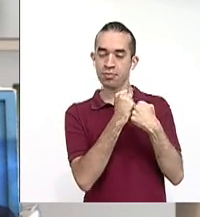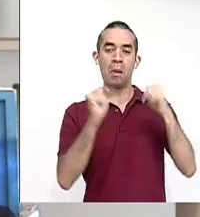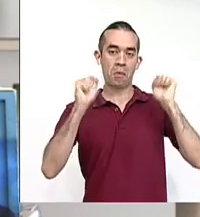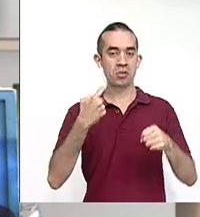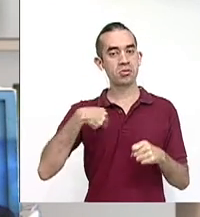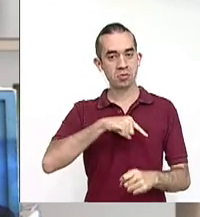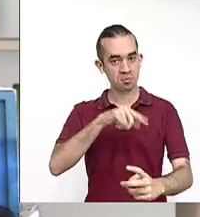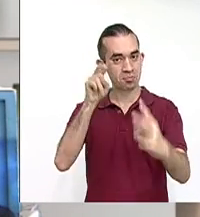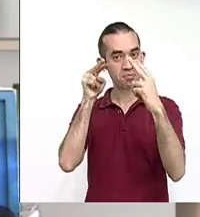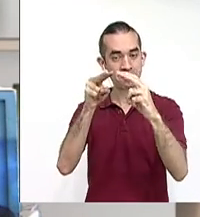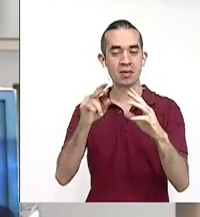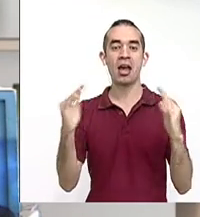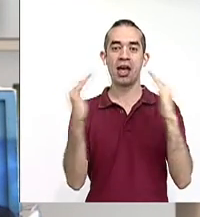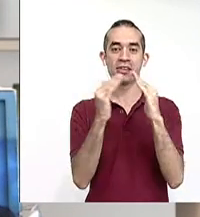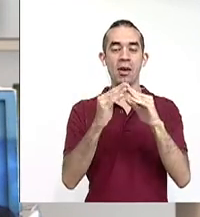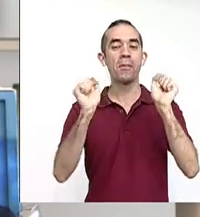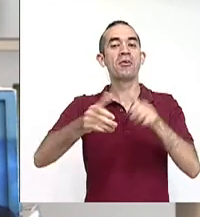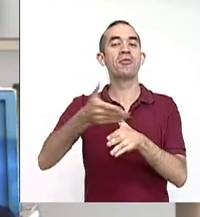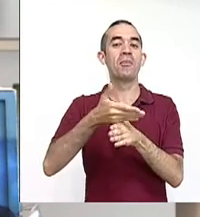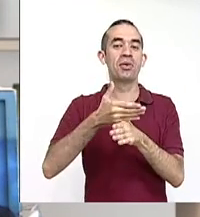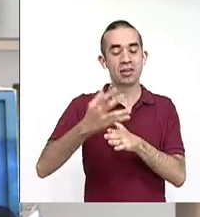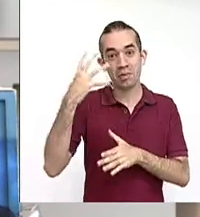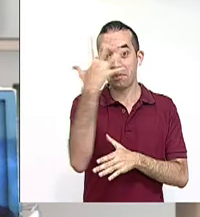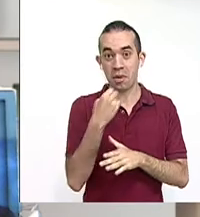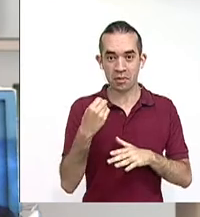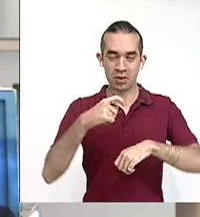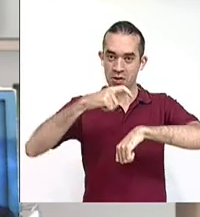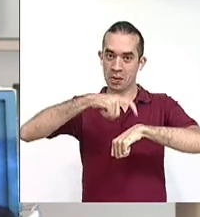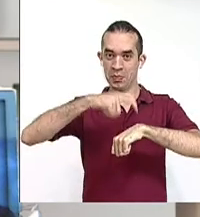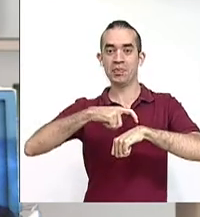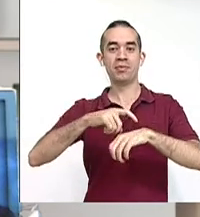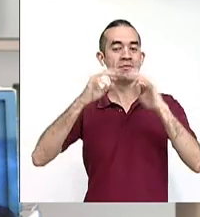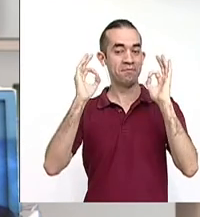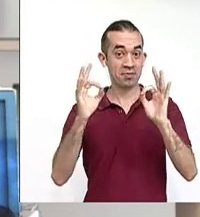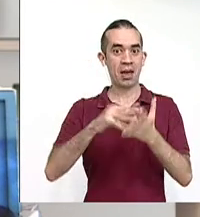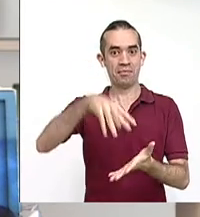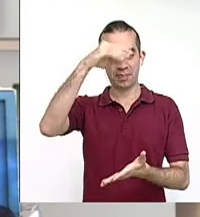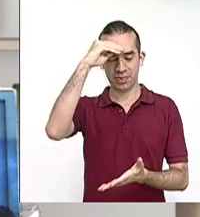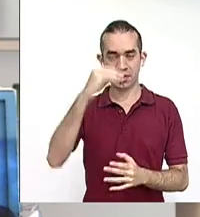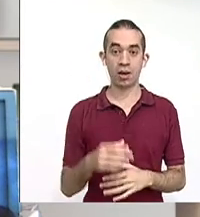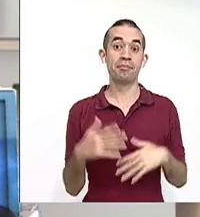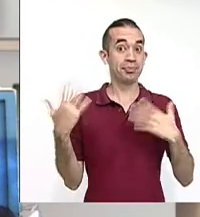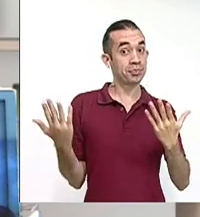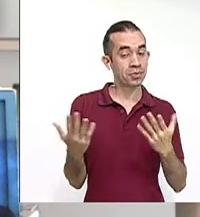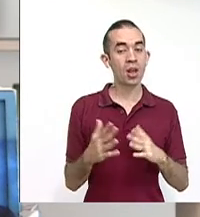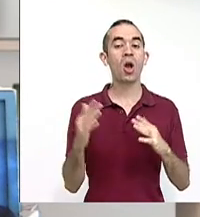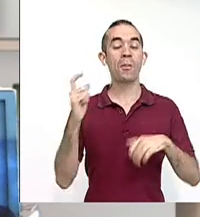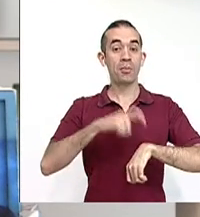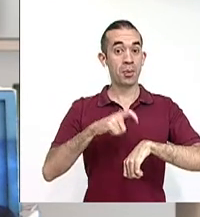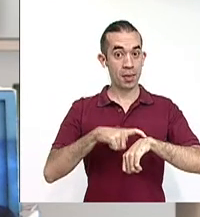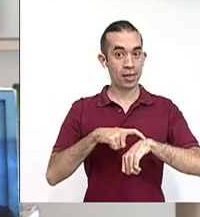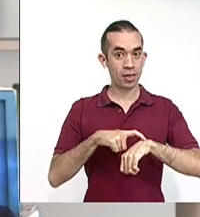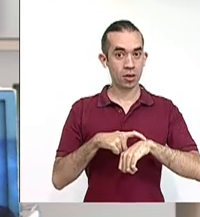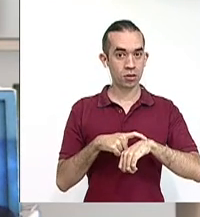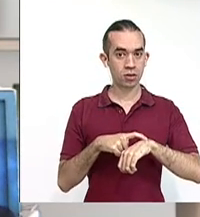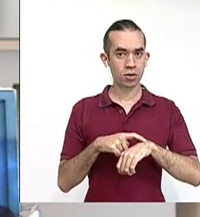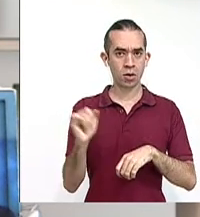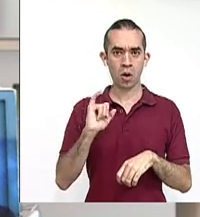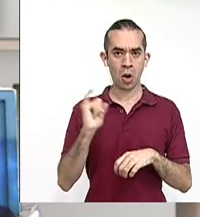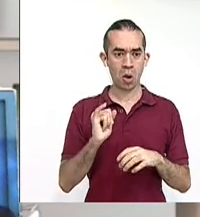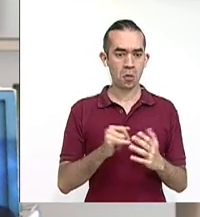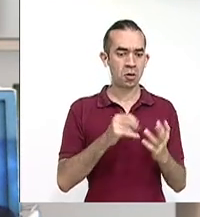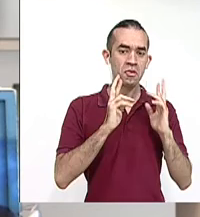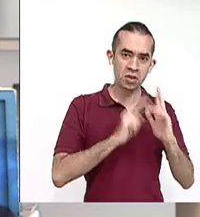hogares y que podamos compartir estos hermosos momentos de aprendizaje. Sí, momentos que no solamente van a ser para una guía, jóvenes.